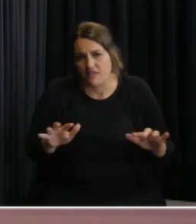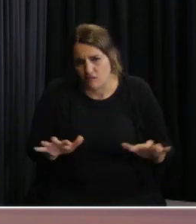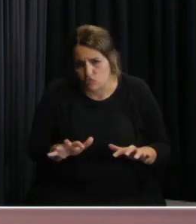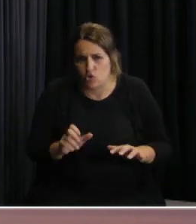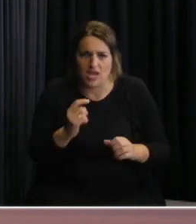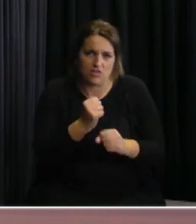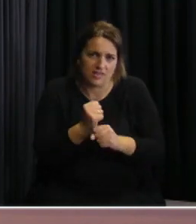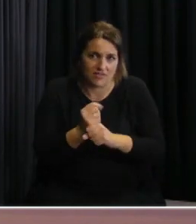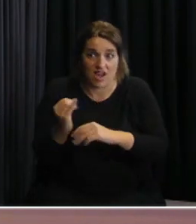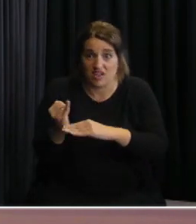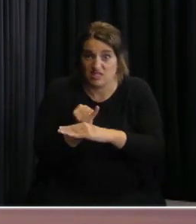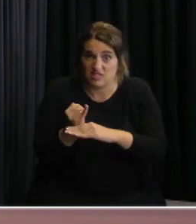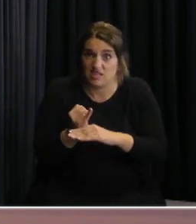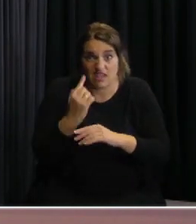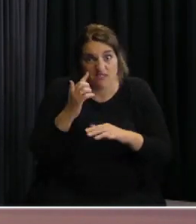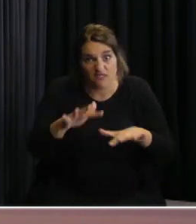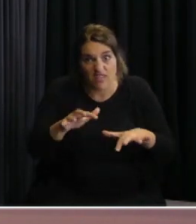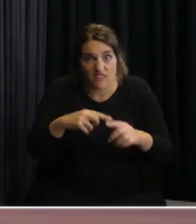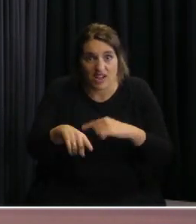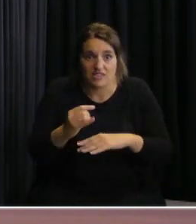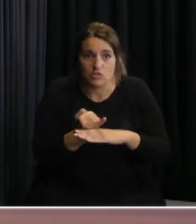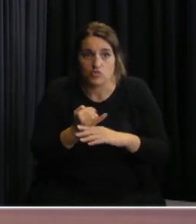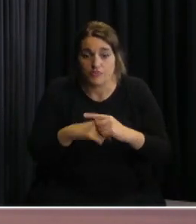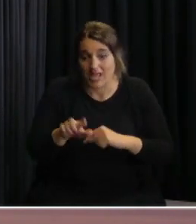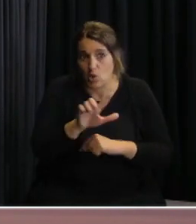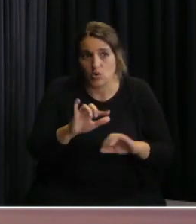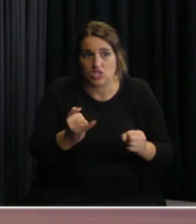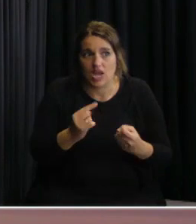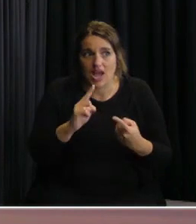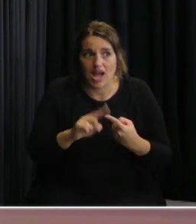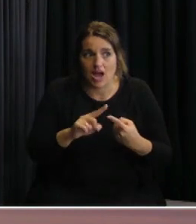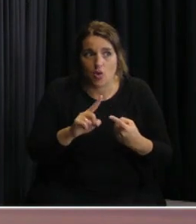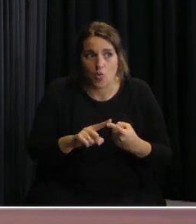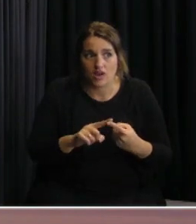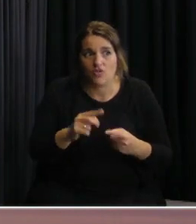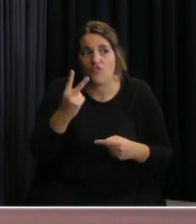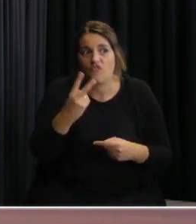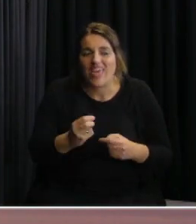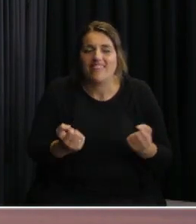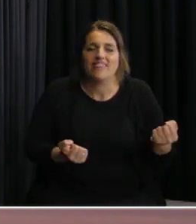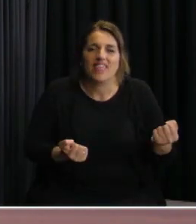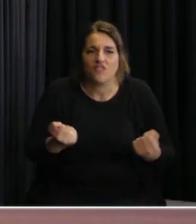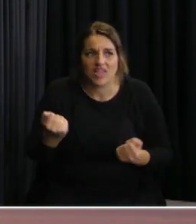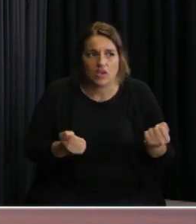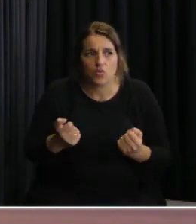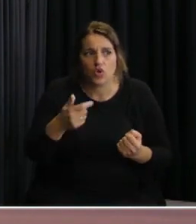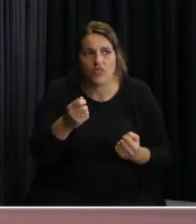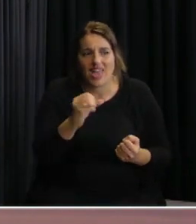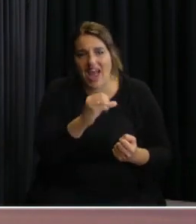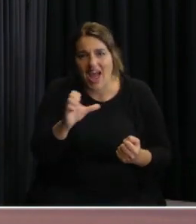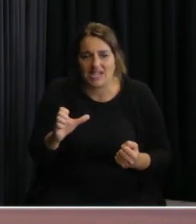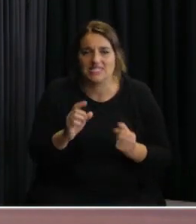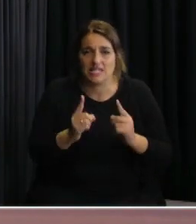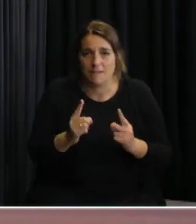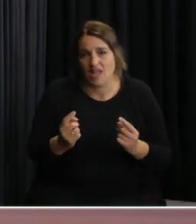institucionalizadas y este lunes coordinamos que 20 vehículos de ACE y